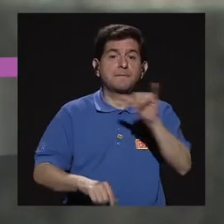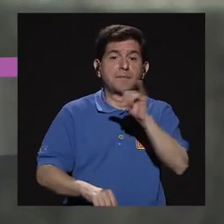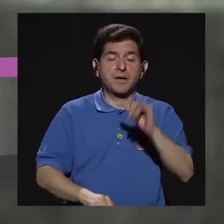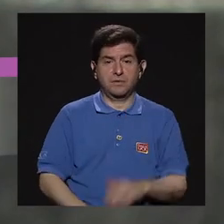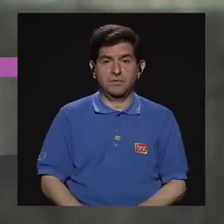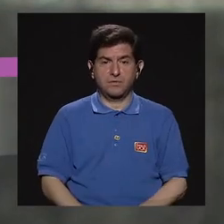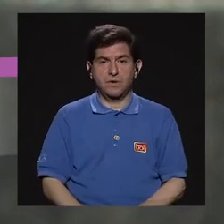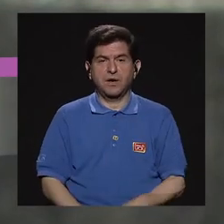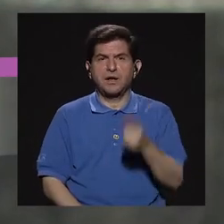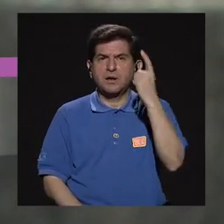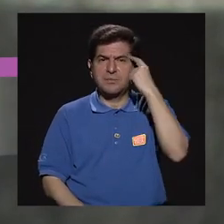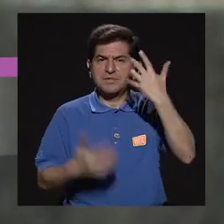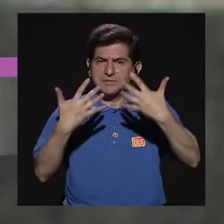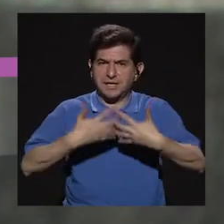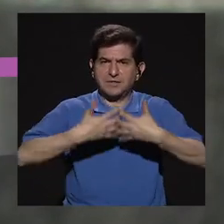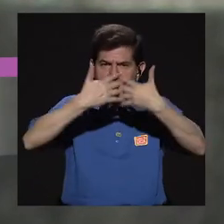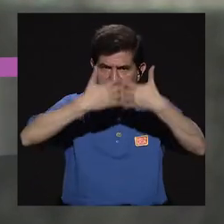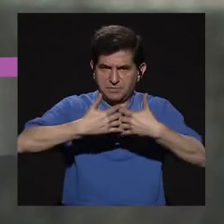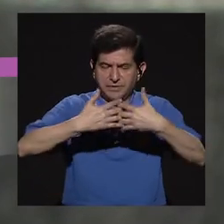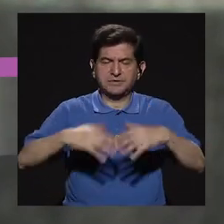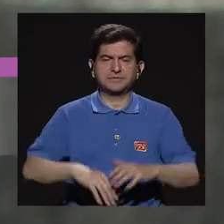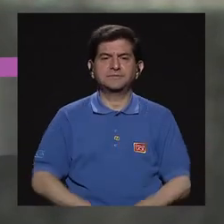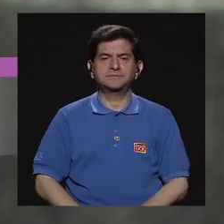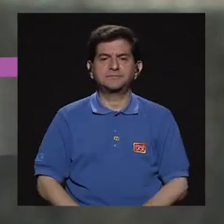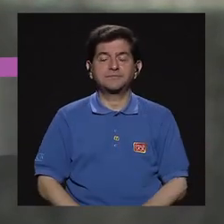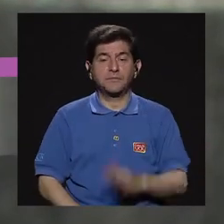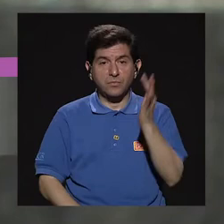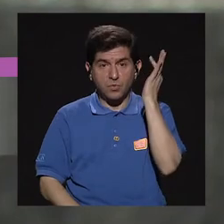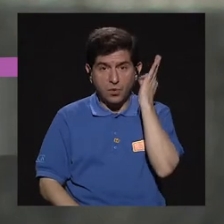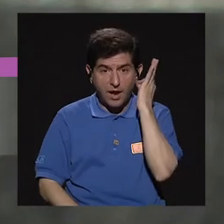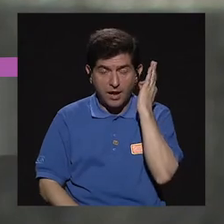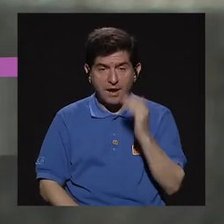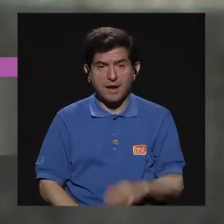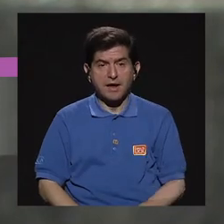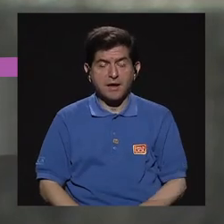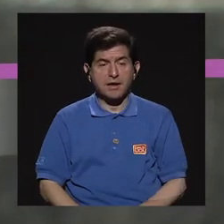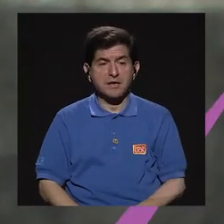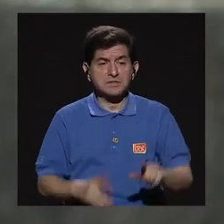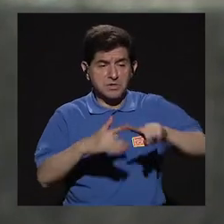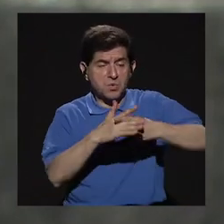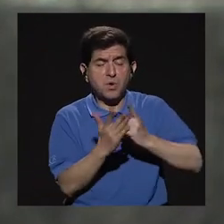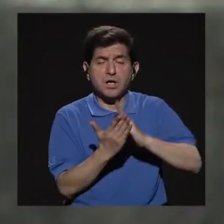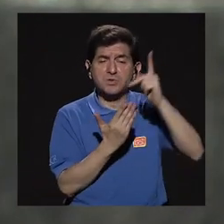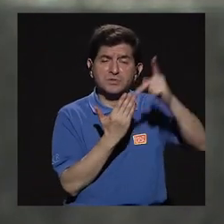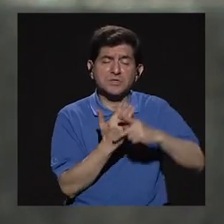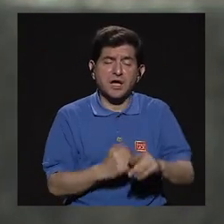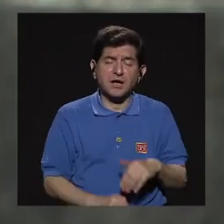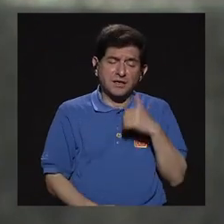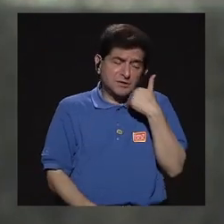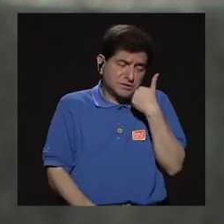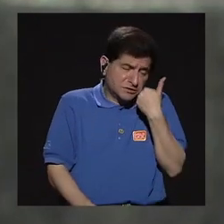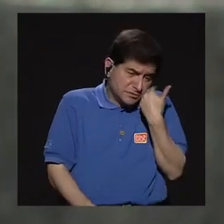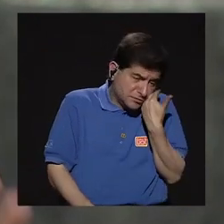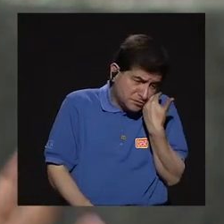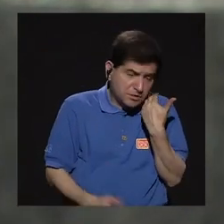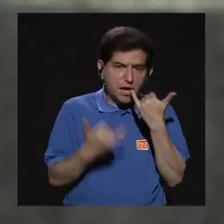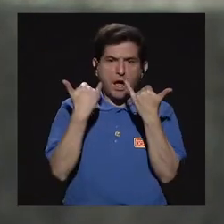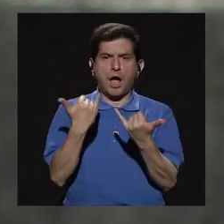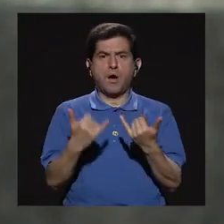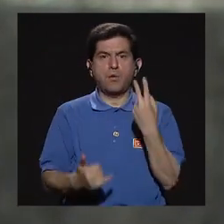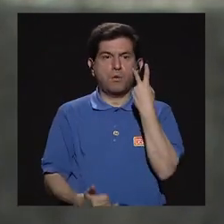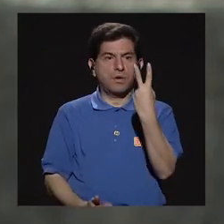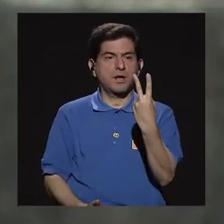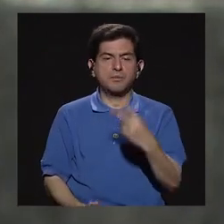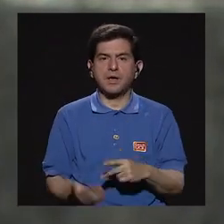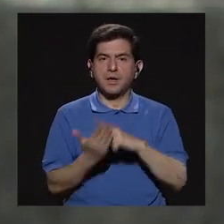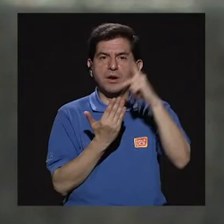digamos, a nivel empresarial, ¿verdad? Entonces tenemos señoras que cuando llegaron al programa son tímidas y ahora, no sé, se ven